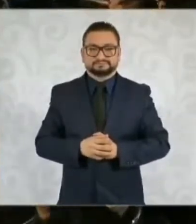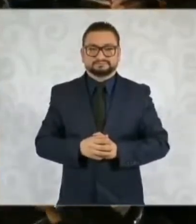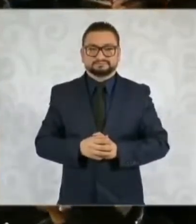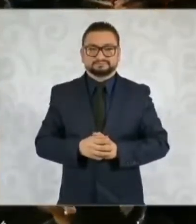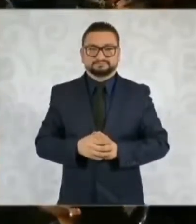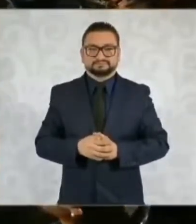Gracias. Gracias.